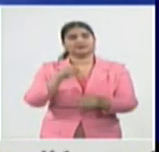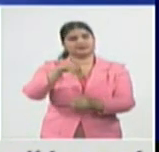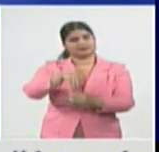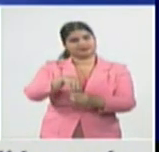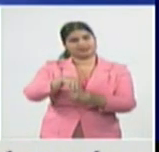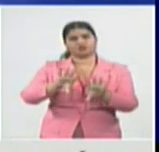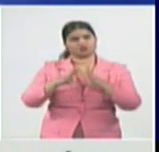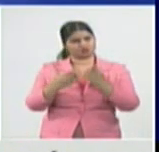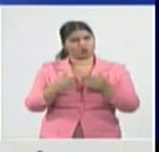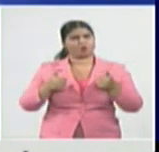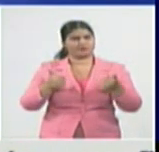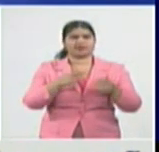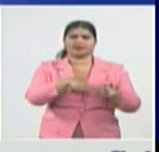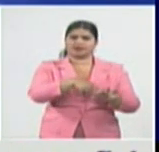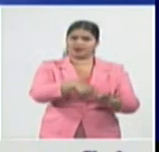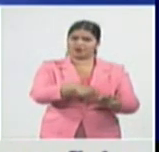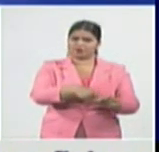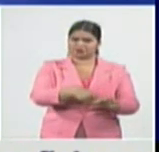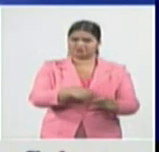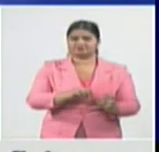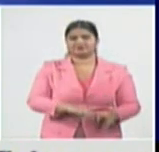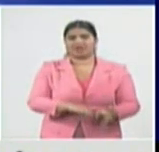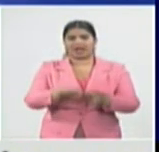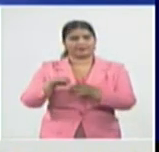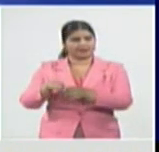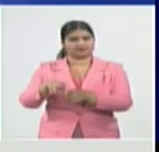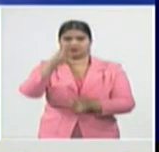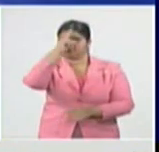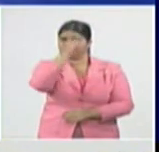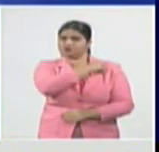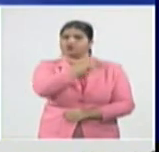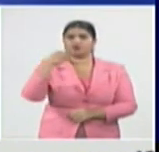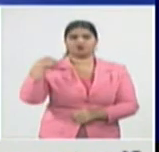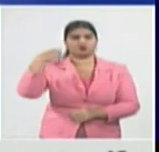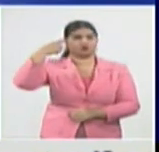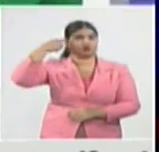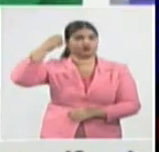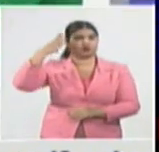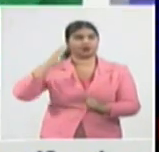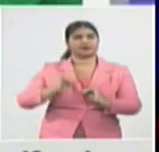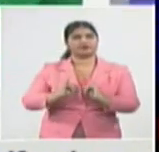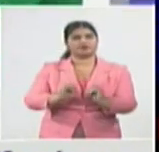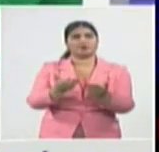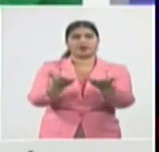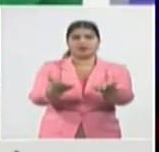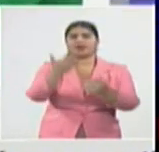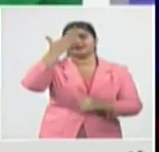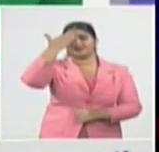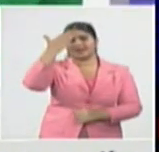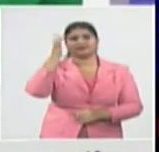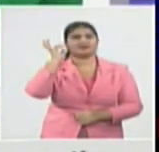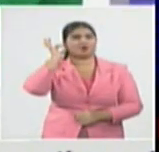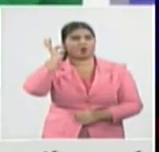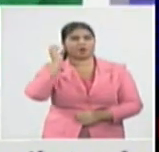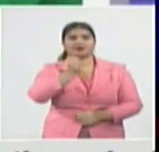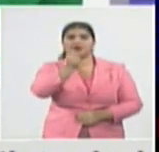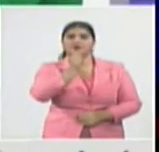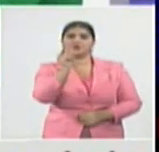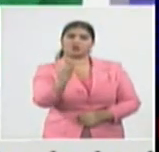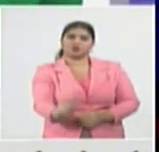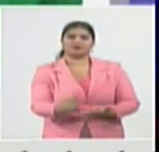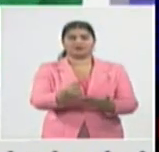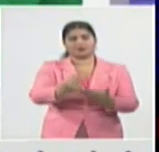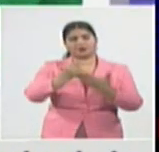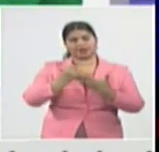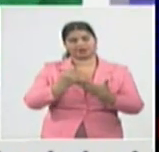bien, muy buen análisis, y te lo agradecemos. De esta forma, y con el comportamiento, este de la incidencia en Cuba, en